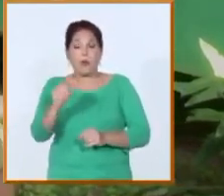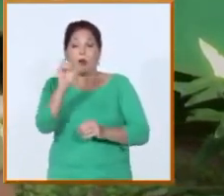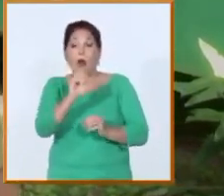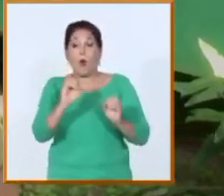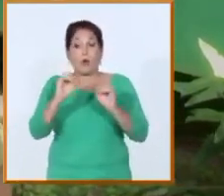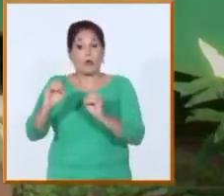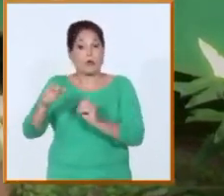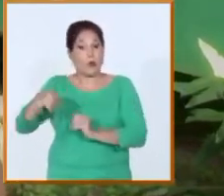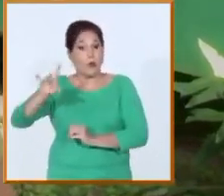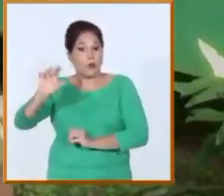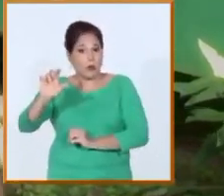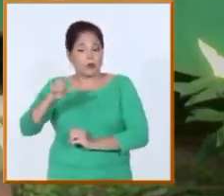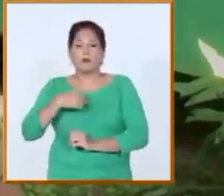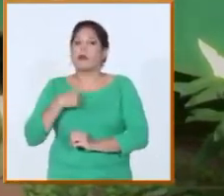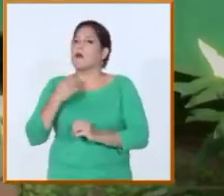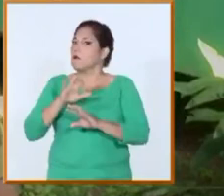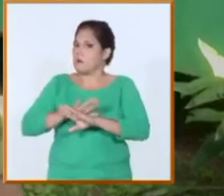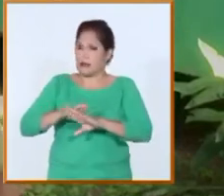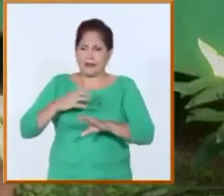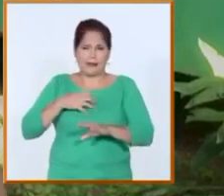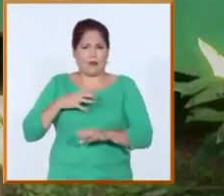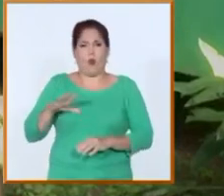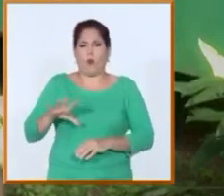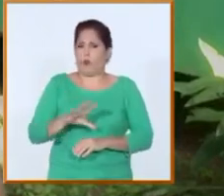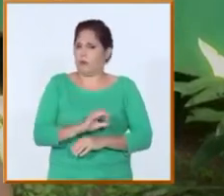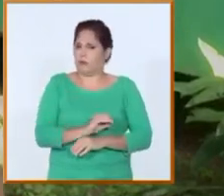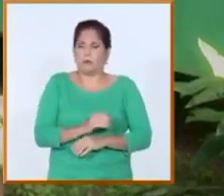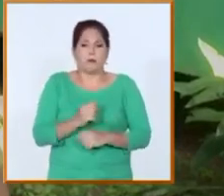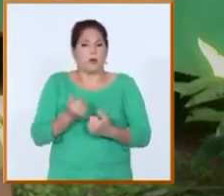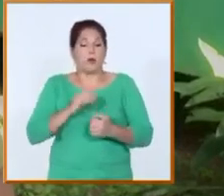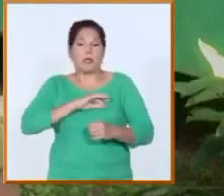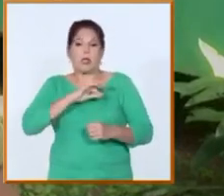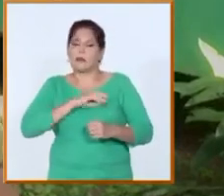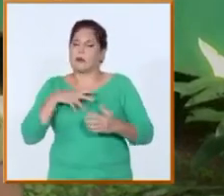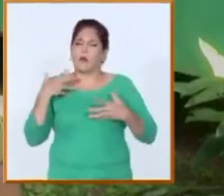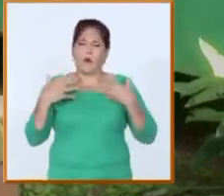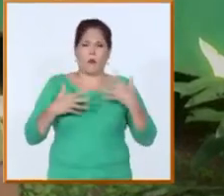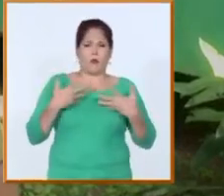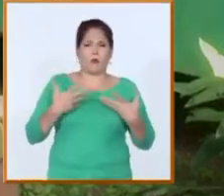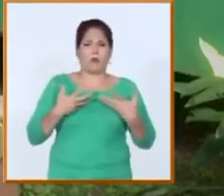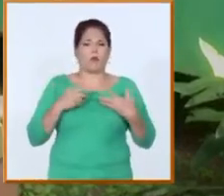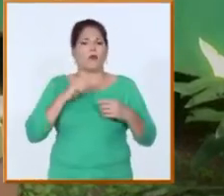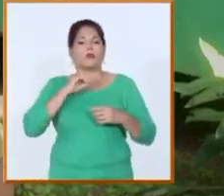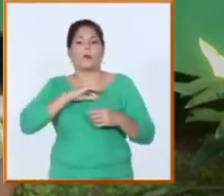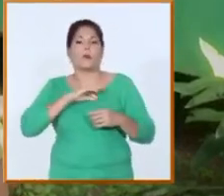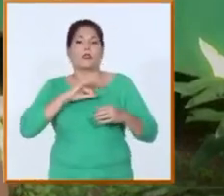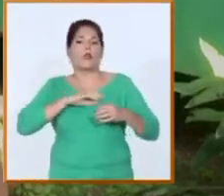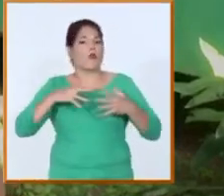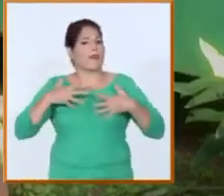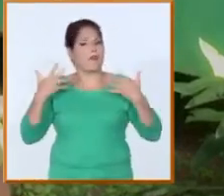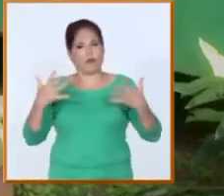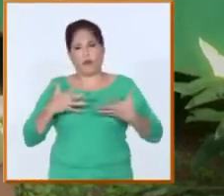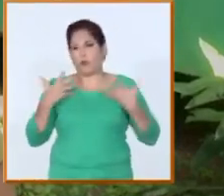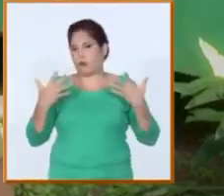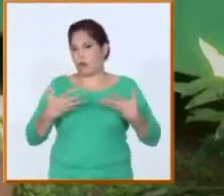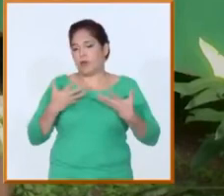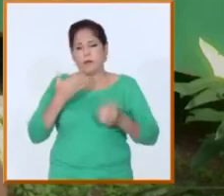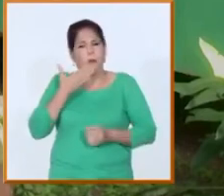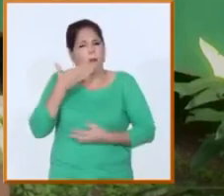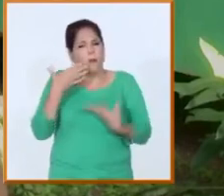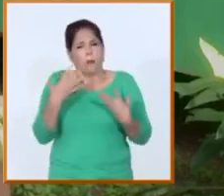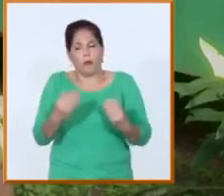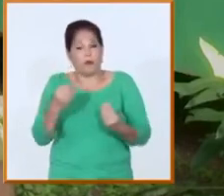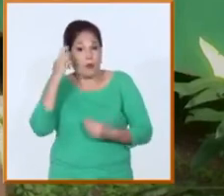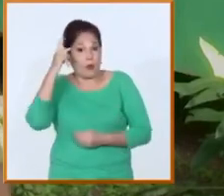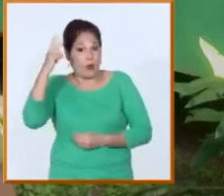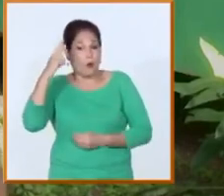juventud se encargaron de que no nos faltara de nada y que pudiéramos pasar lo mejor posible yo realmente tengo un buen recuerdo de él y esperemos